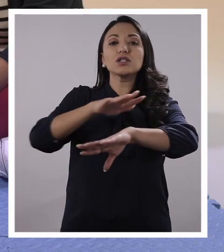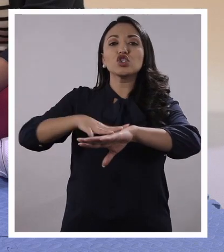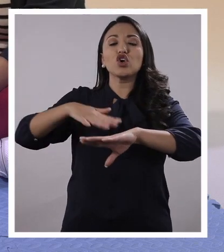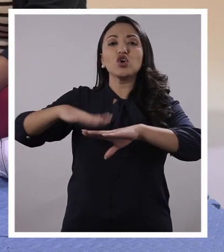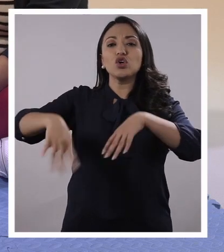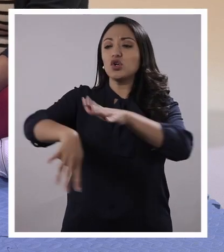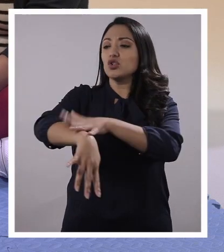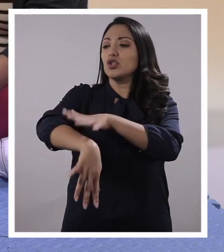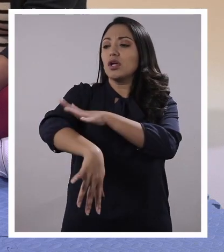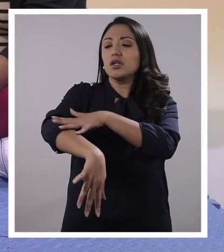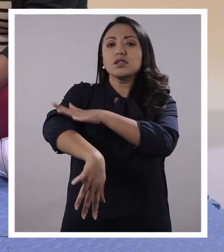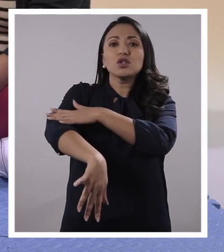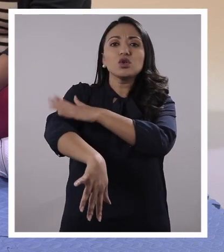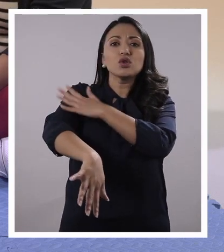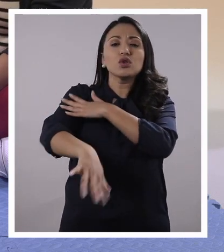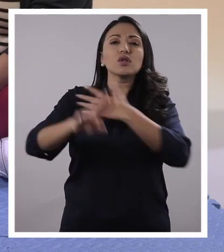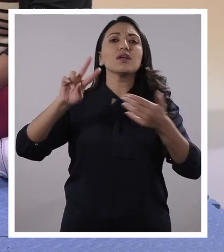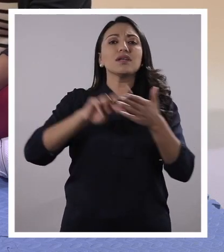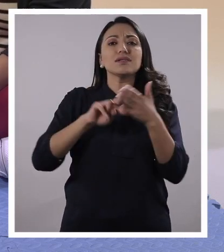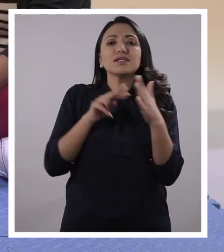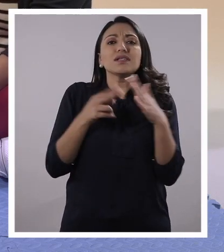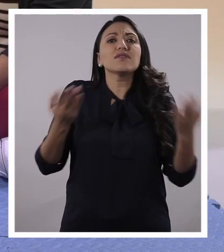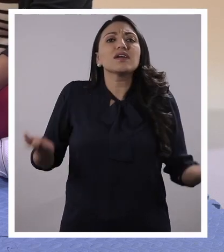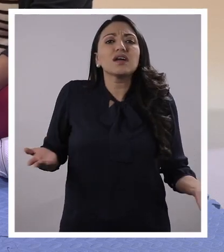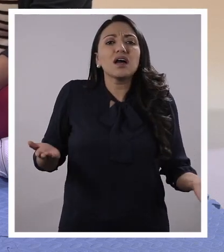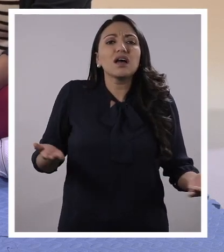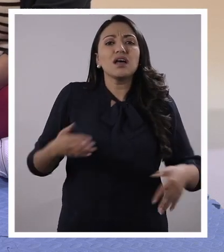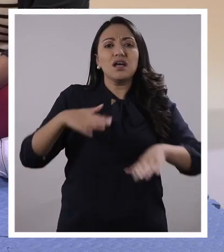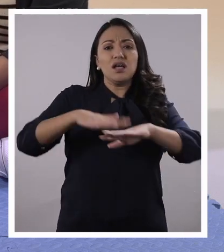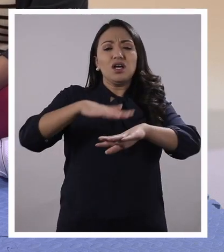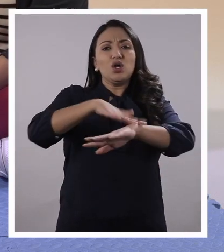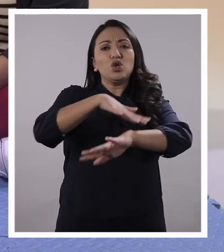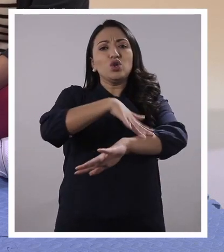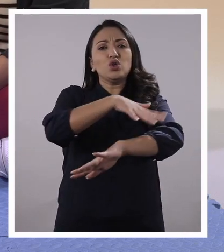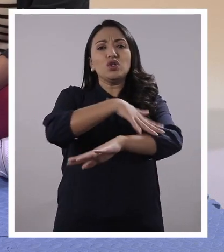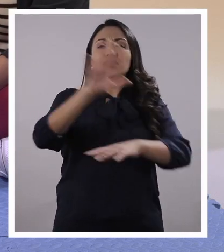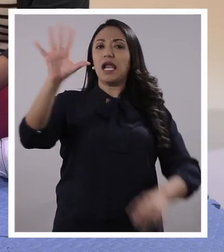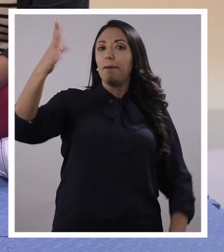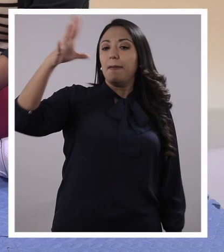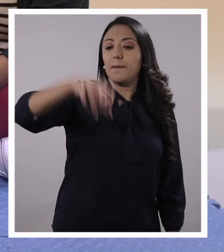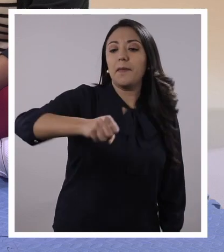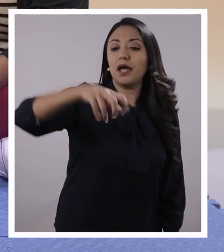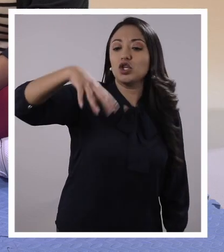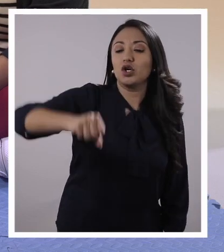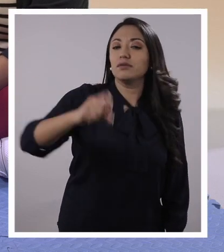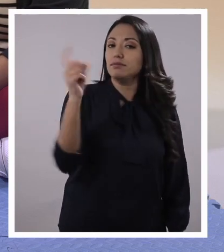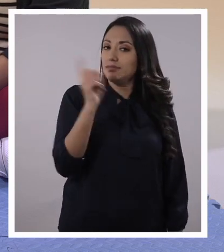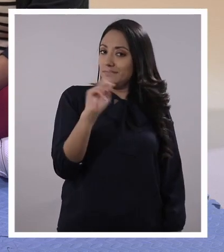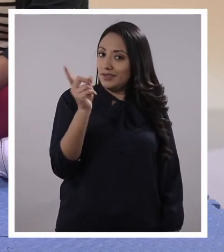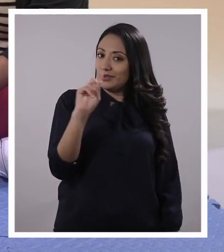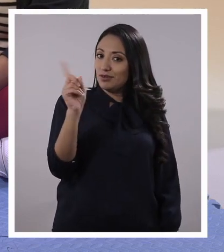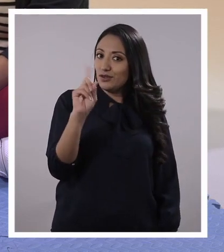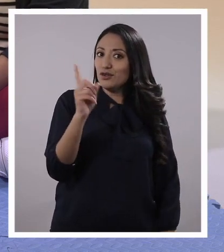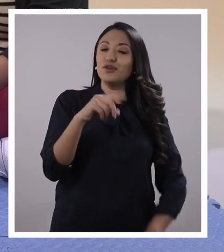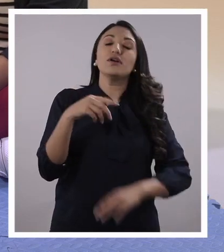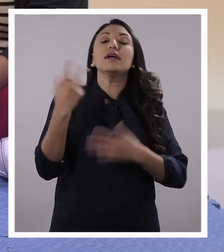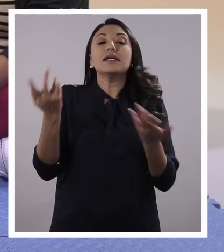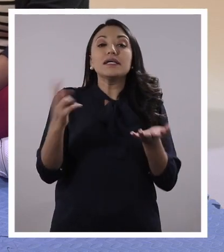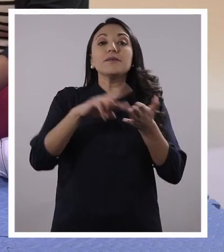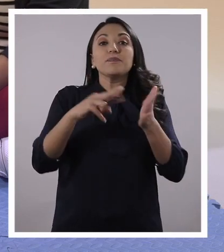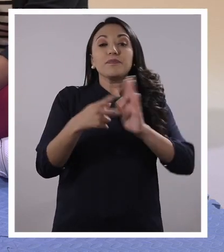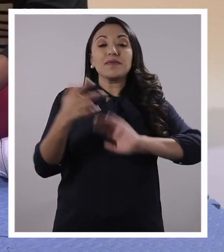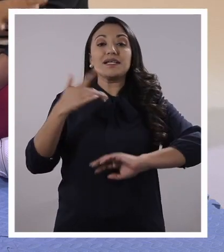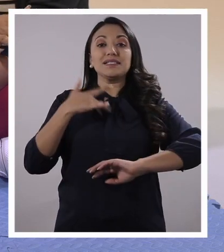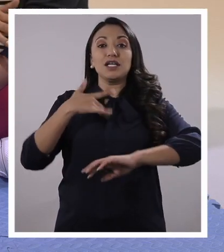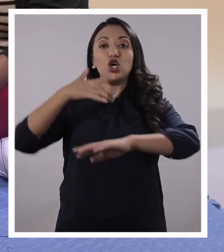qué? La hormiguita recorrió todo nuestro cuerpo. ¿Por qué? Eso digo yo, uno siempre piensa el tacto y dice, ¡ay, la mano! ¡Ah, no! El órgano del